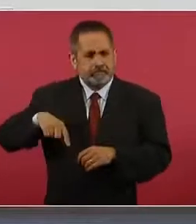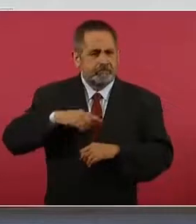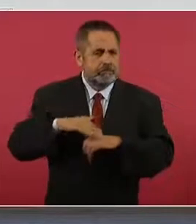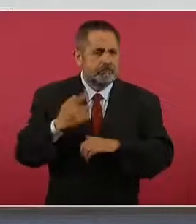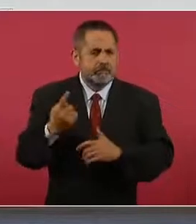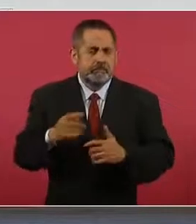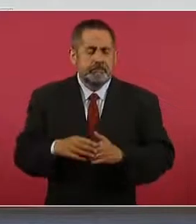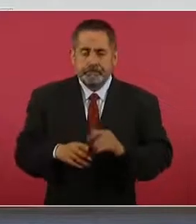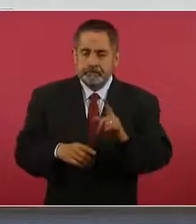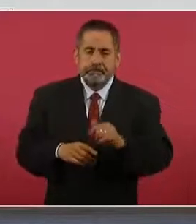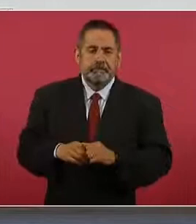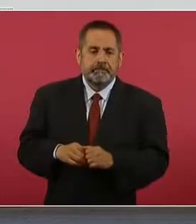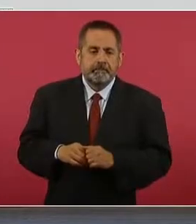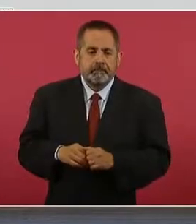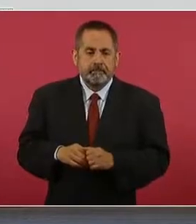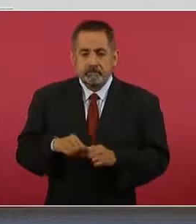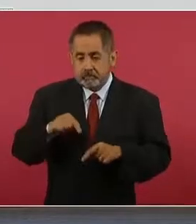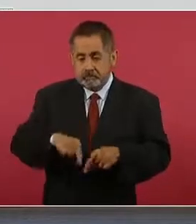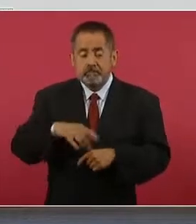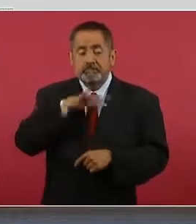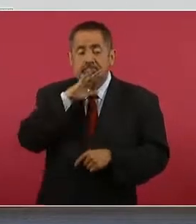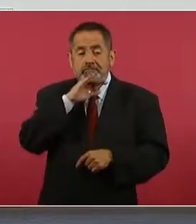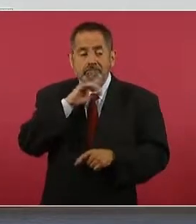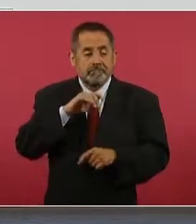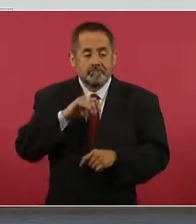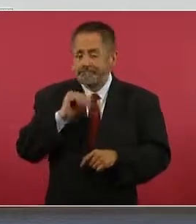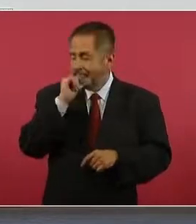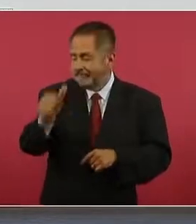Primero, porque no permitimos la corrupción.